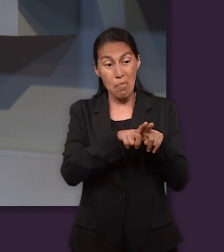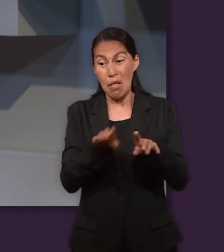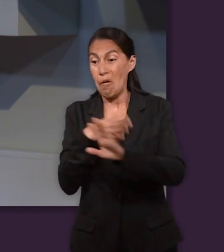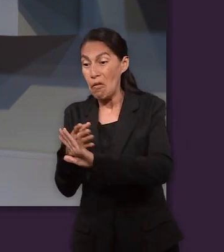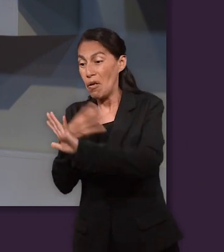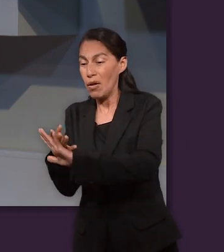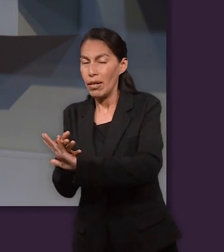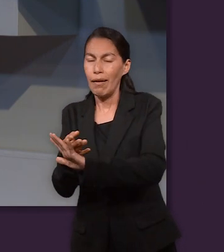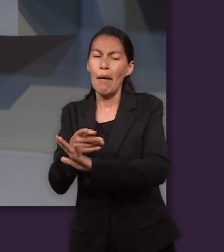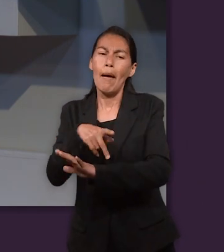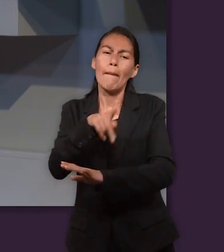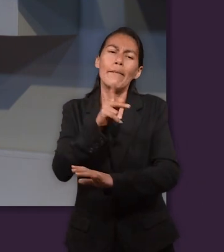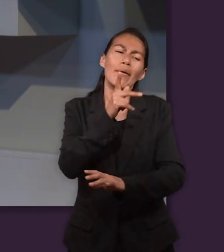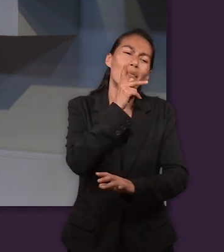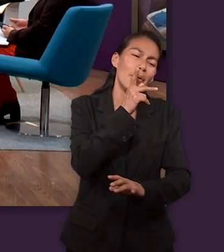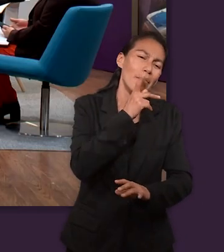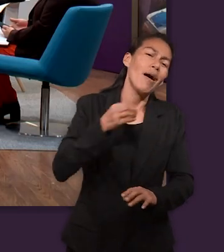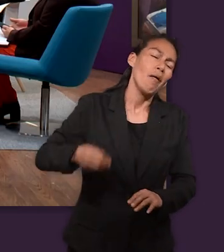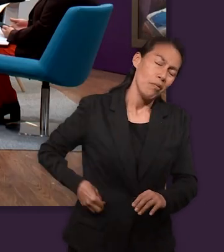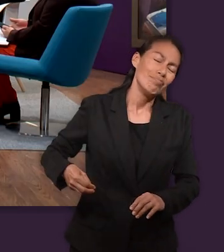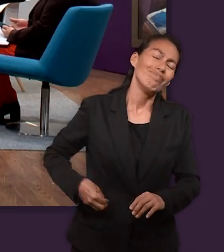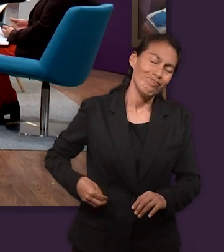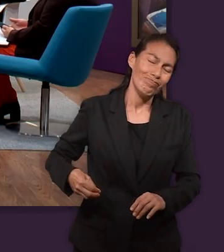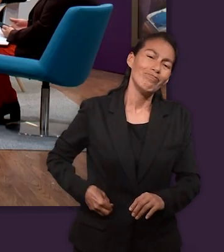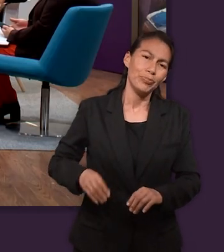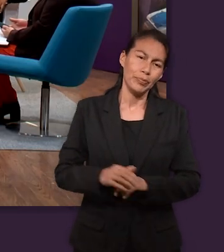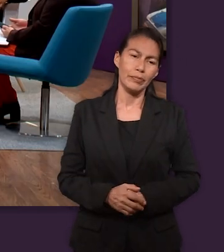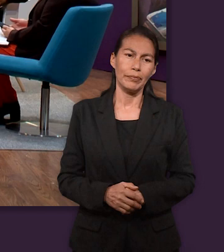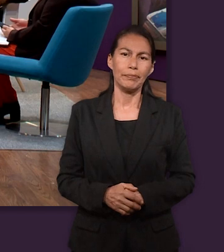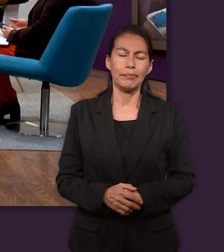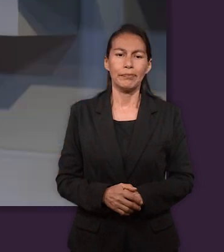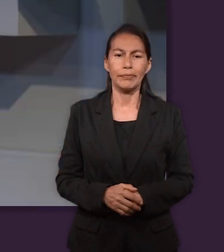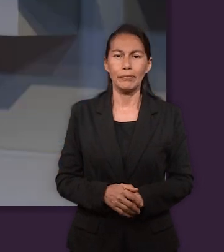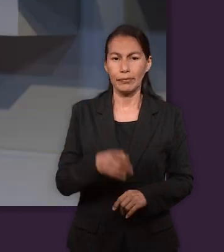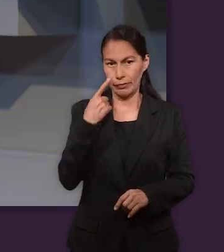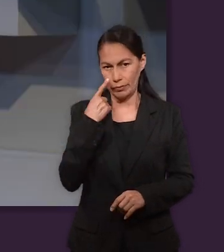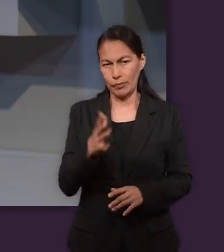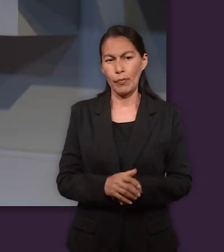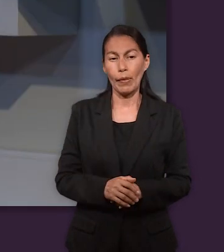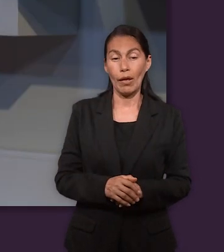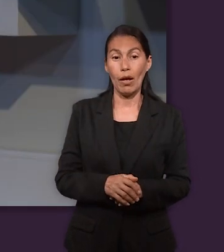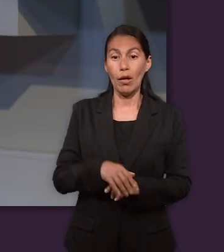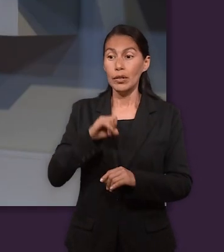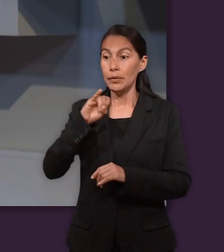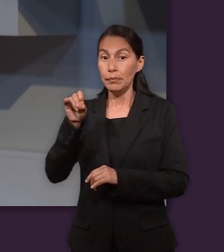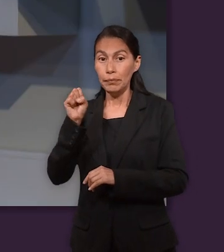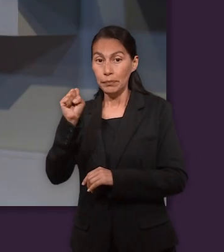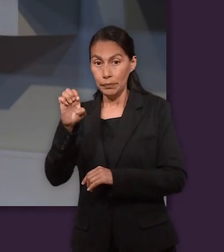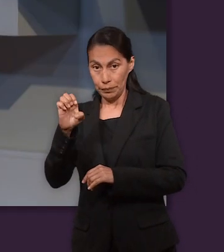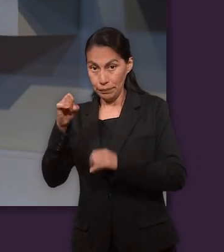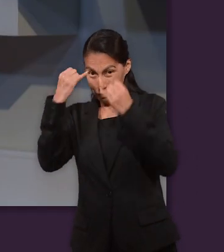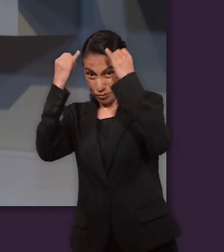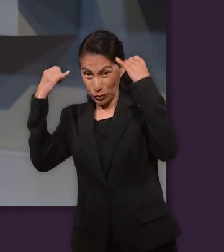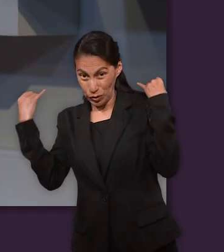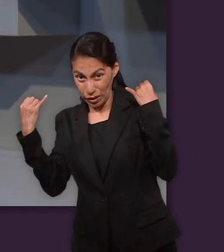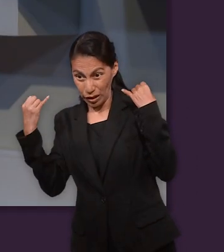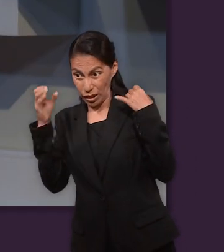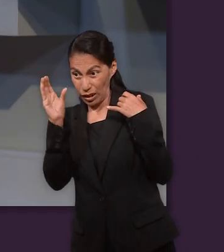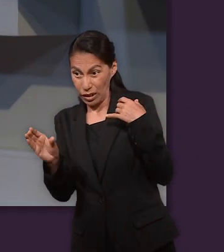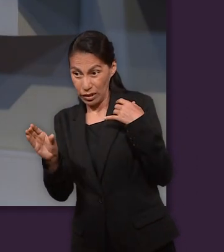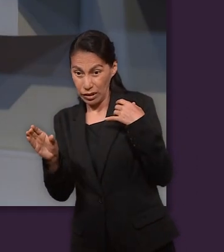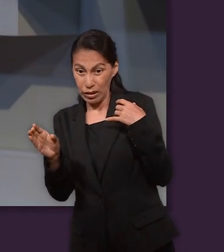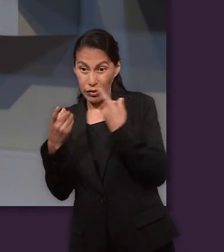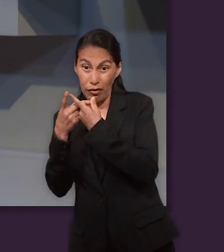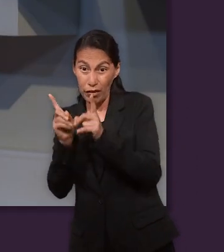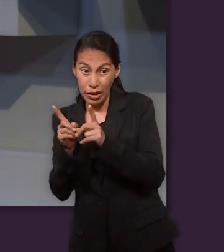pobrecito José. Porque, pues sí, pero era culpa también del papá. O sea, los hermanos también veían esa distinción fea. Nos estaba contando también que, perdón, que tenía algo que